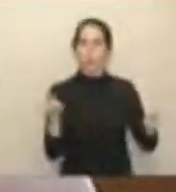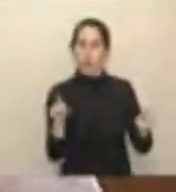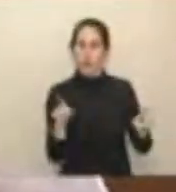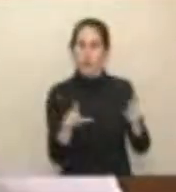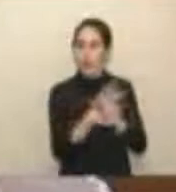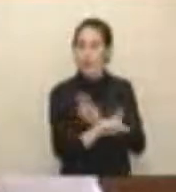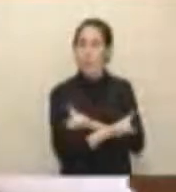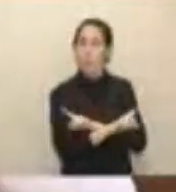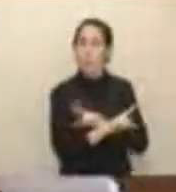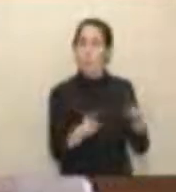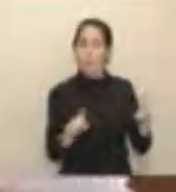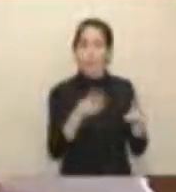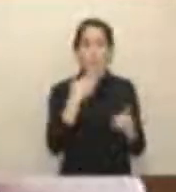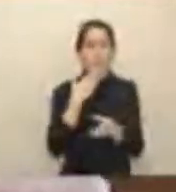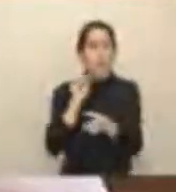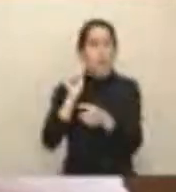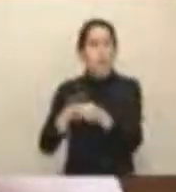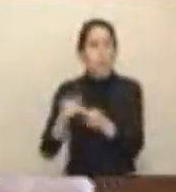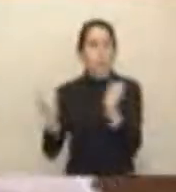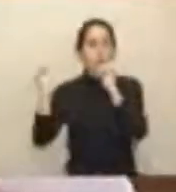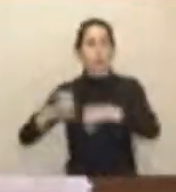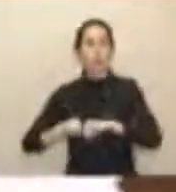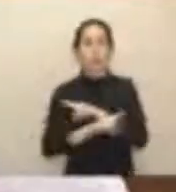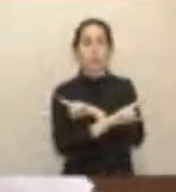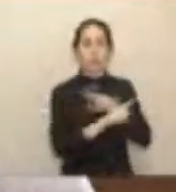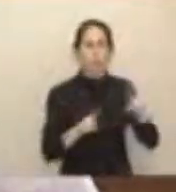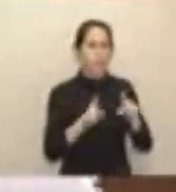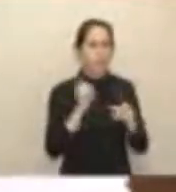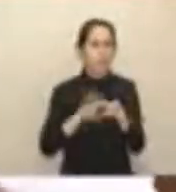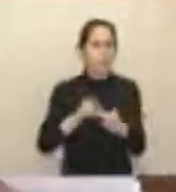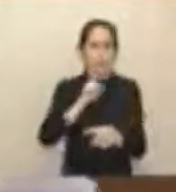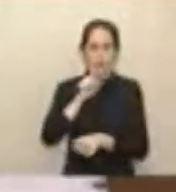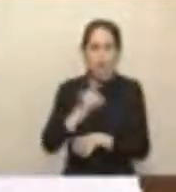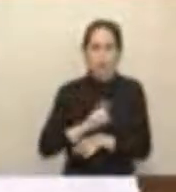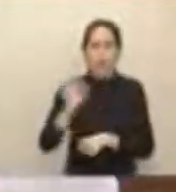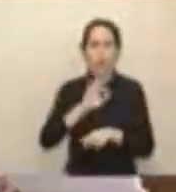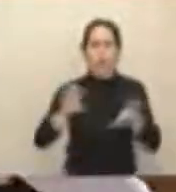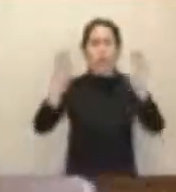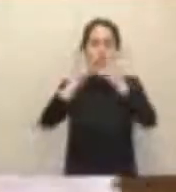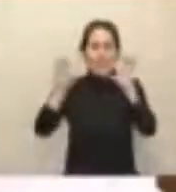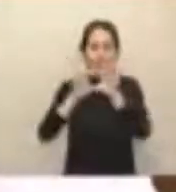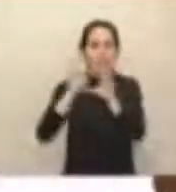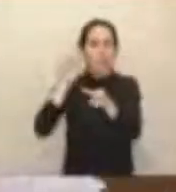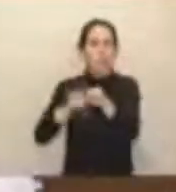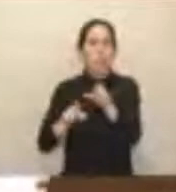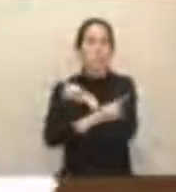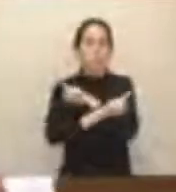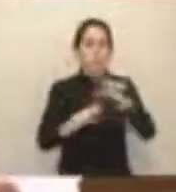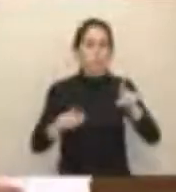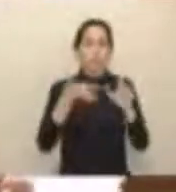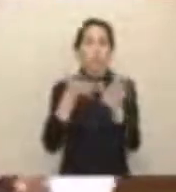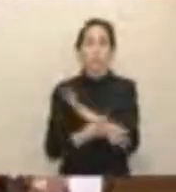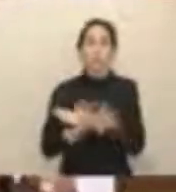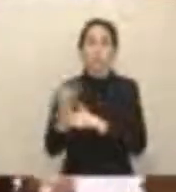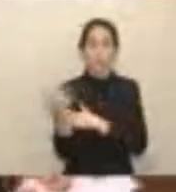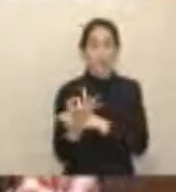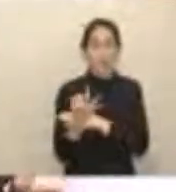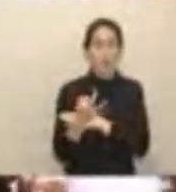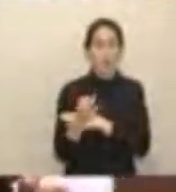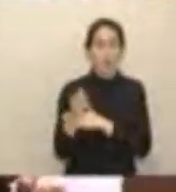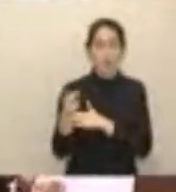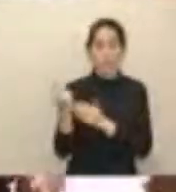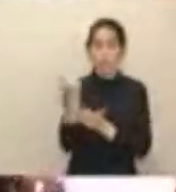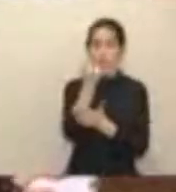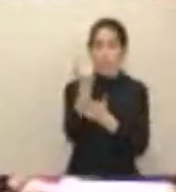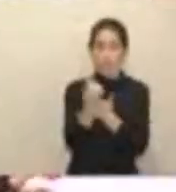por ley adherirse a consorcios, a fundaciones, a entes y a entidades. Por tanto, diseñan ustedes, tarde